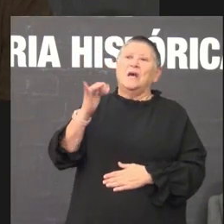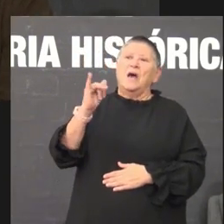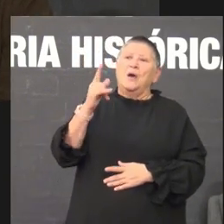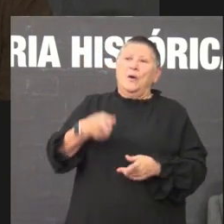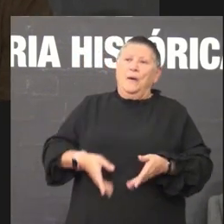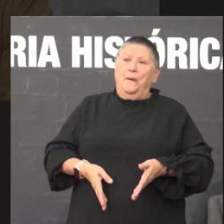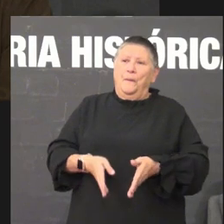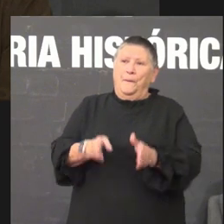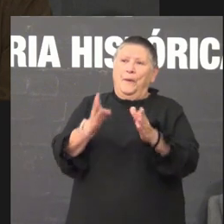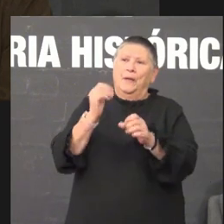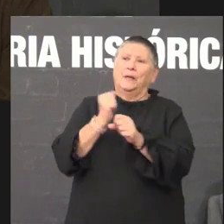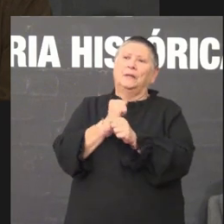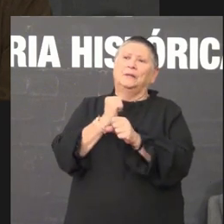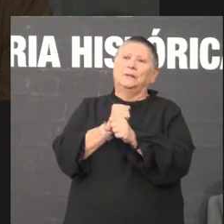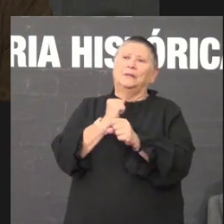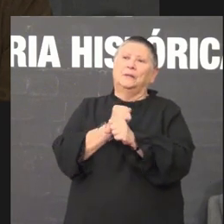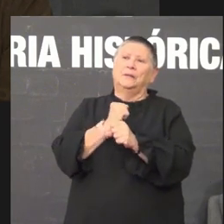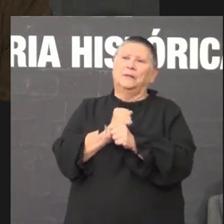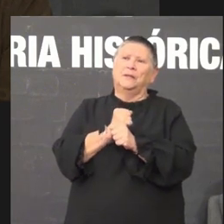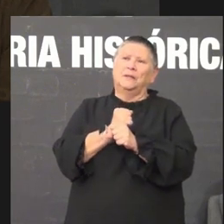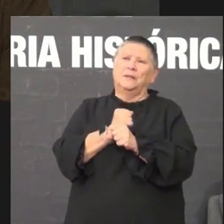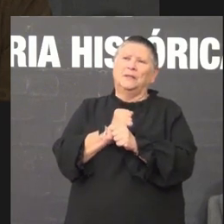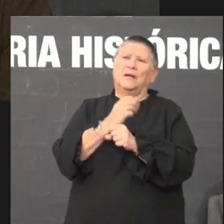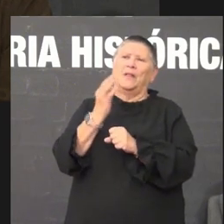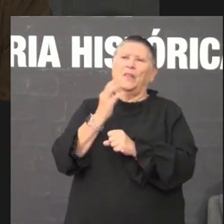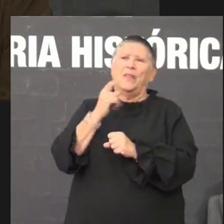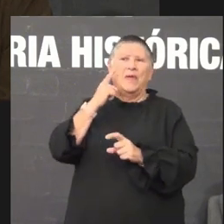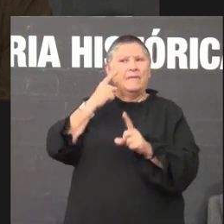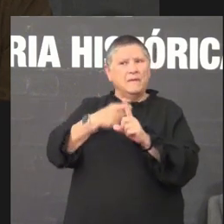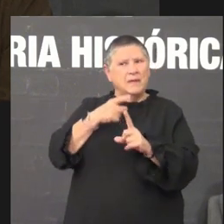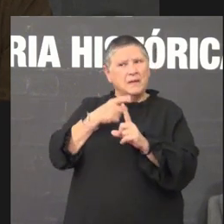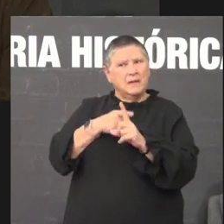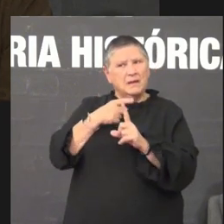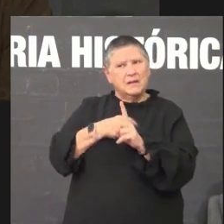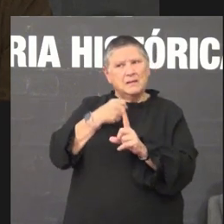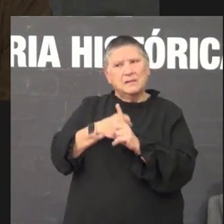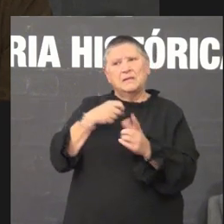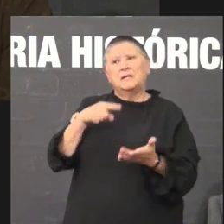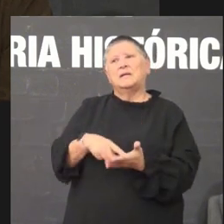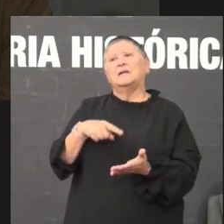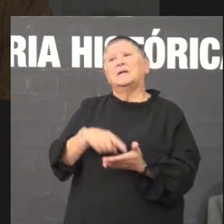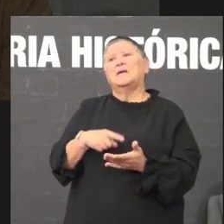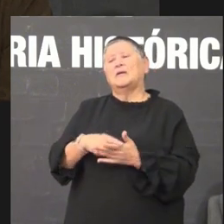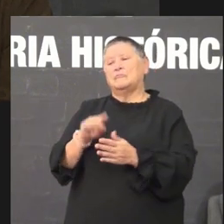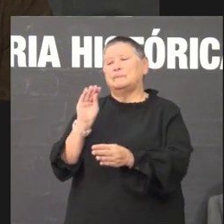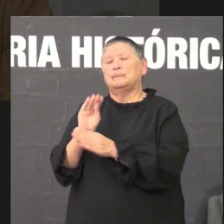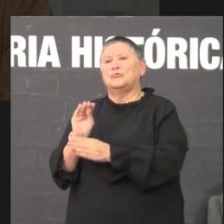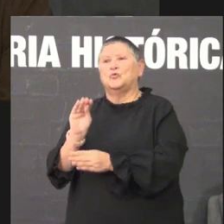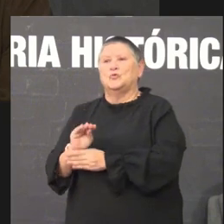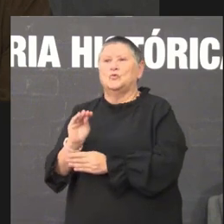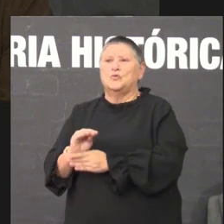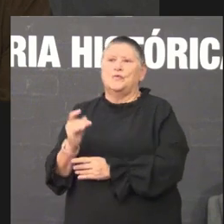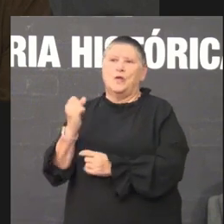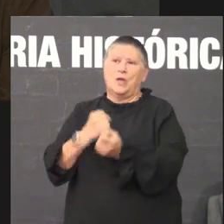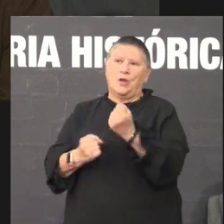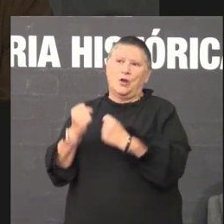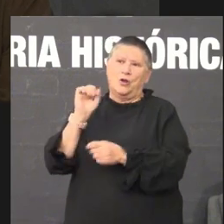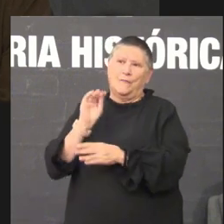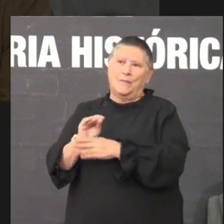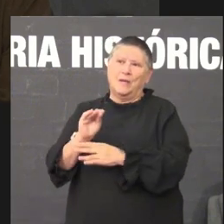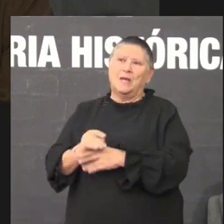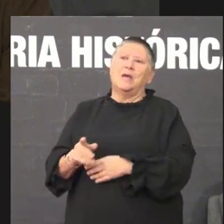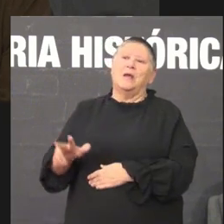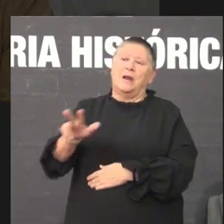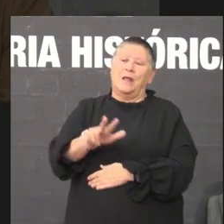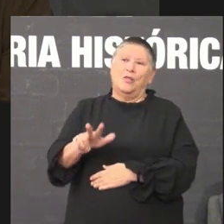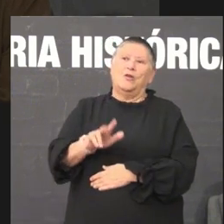de traballo como esta se dice douti pois hai que reivindicar que se financien estas investigacións a escala nacional e a escala estatal